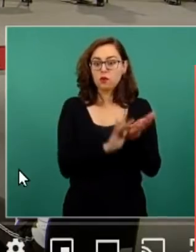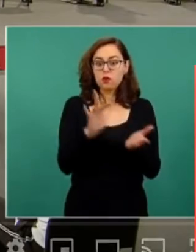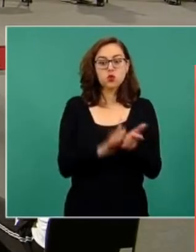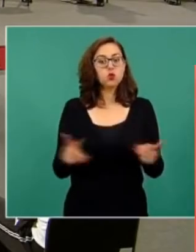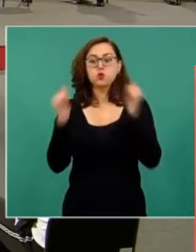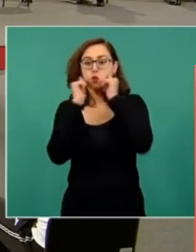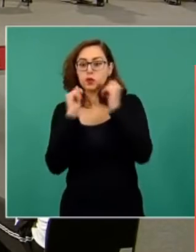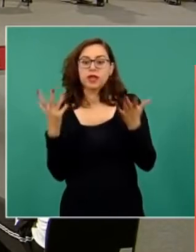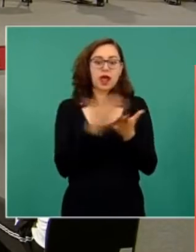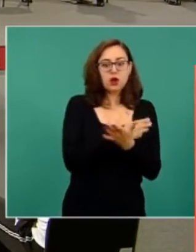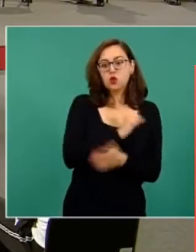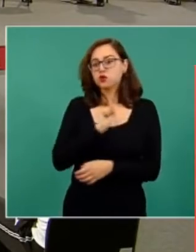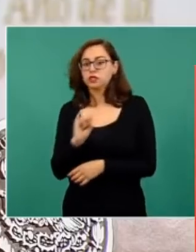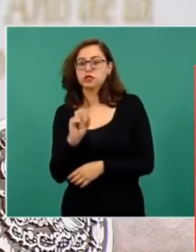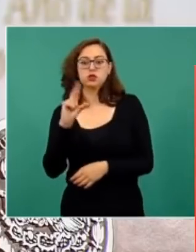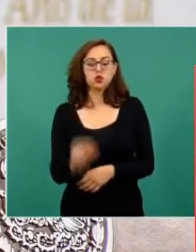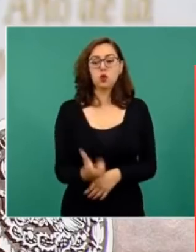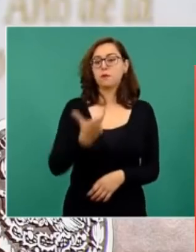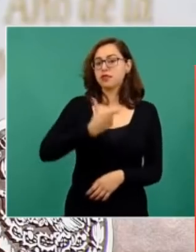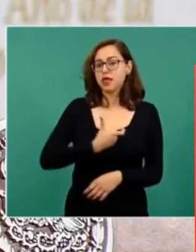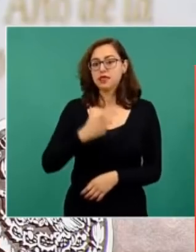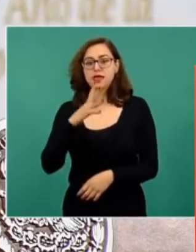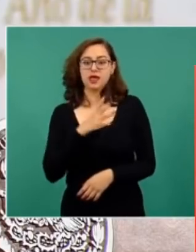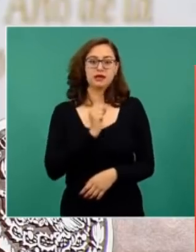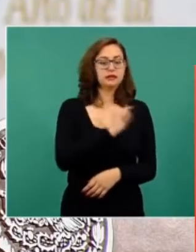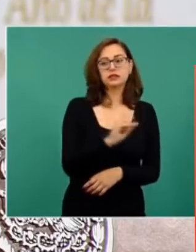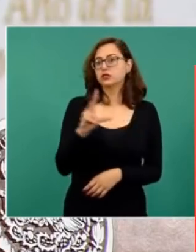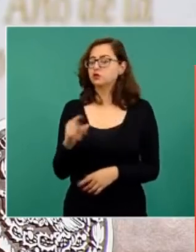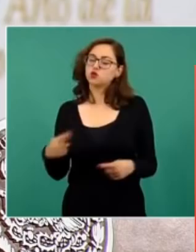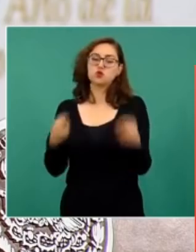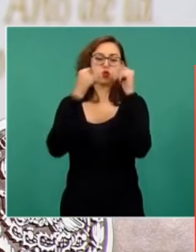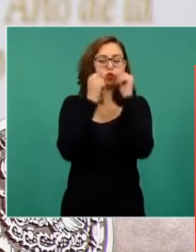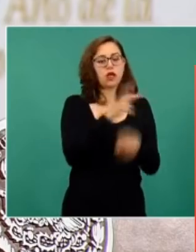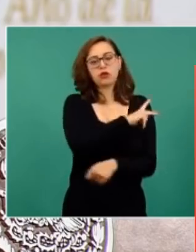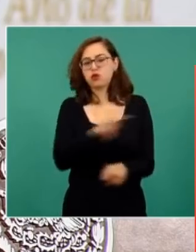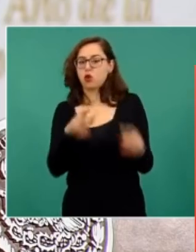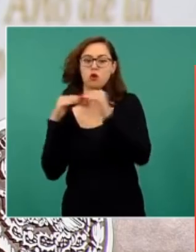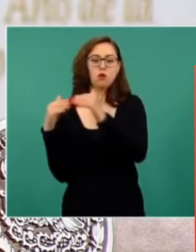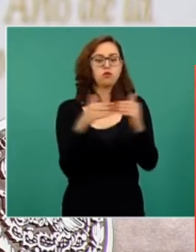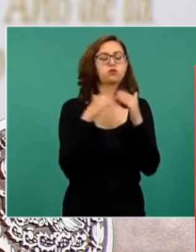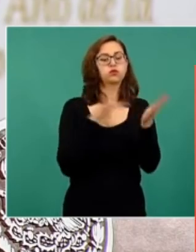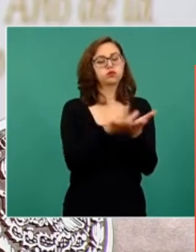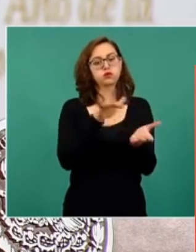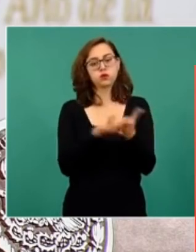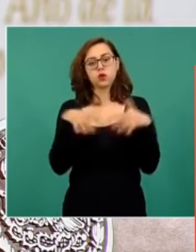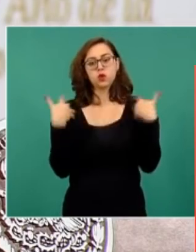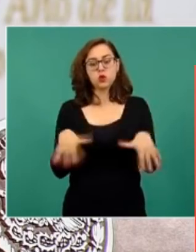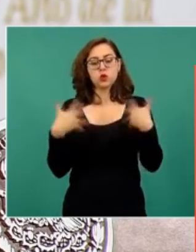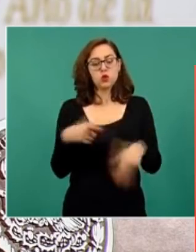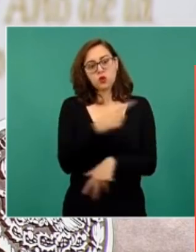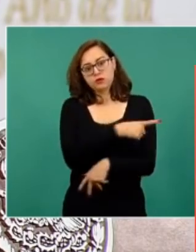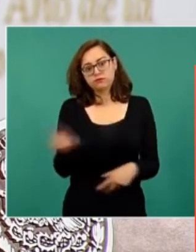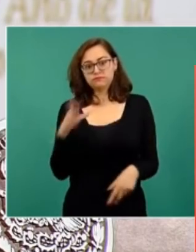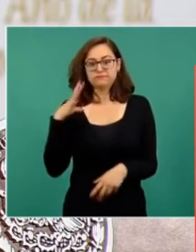debe ser motivo de estímulo y de orgullo para todos quienes representaron a nuestro país en el certamen internacional de los